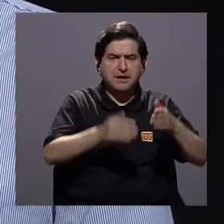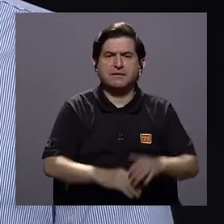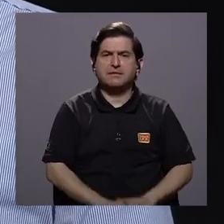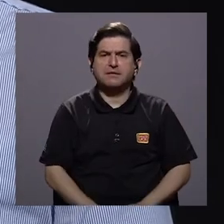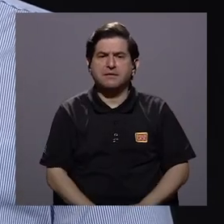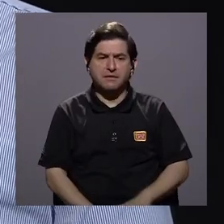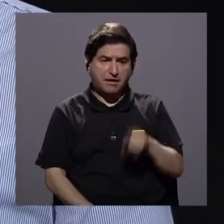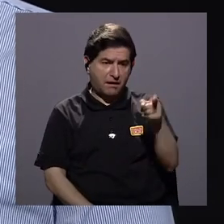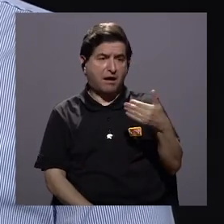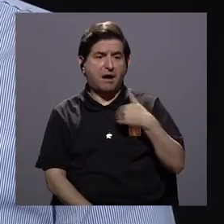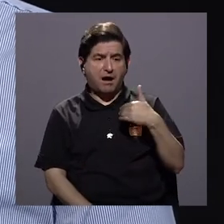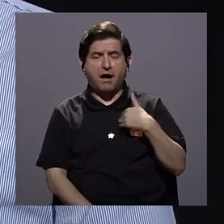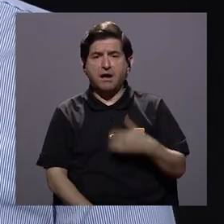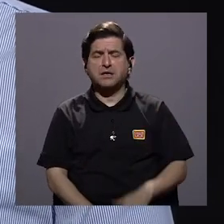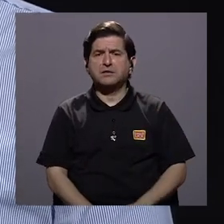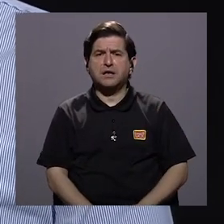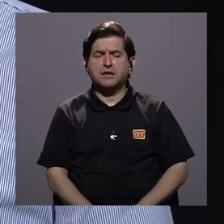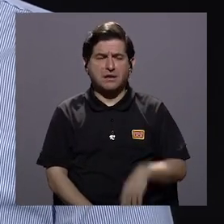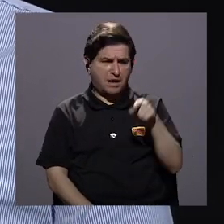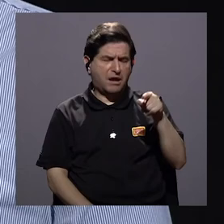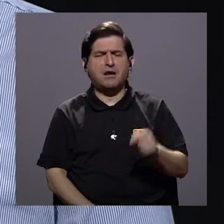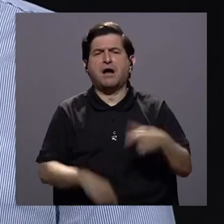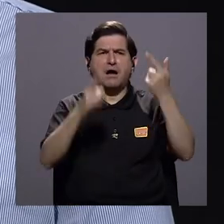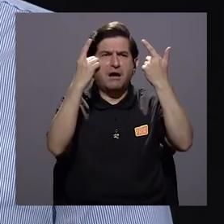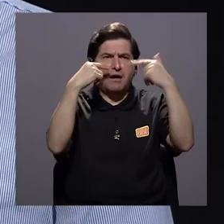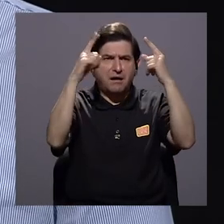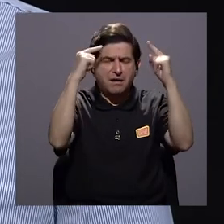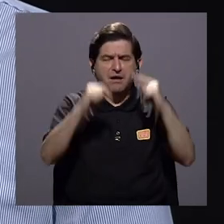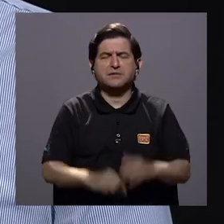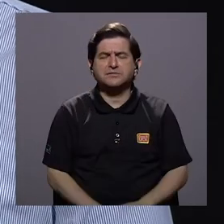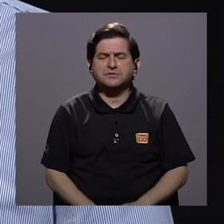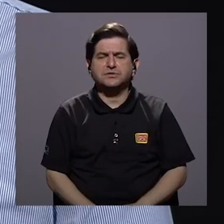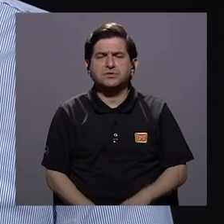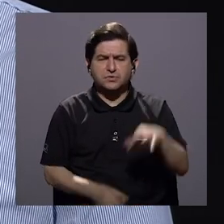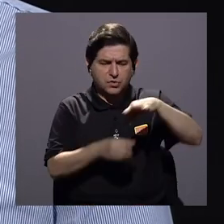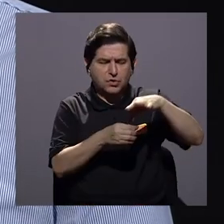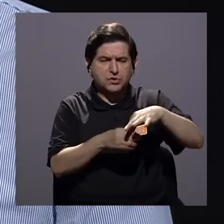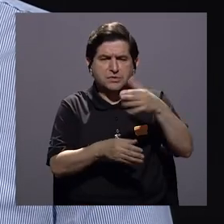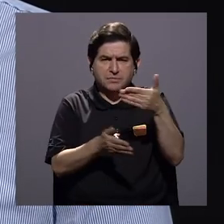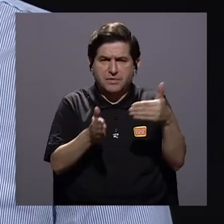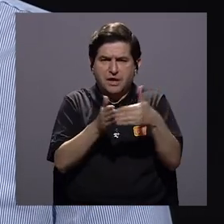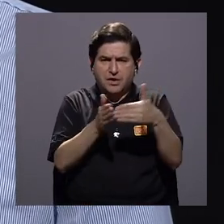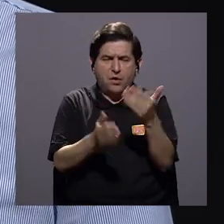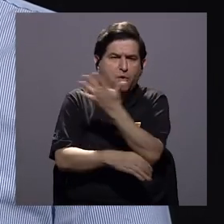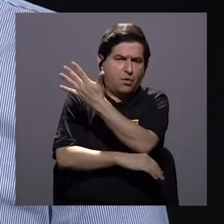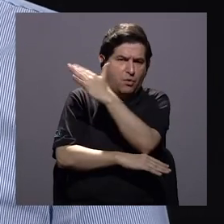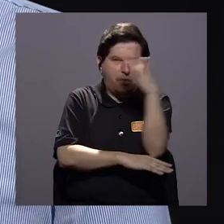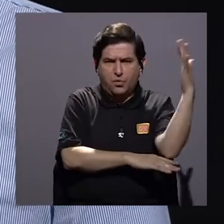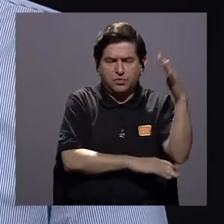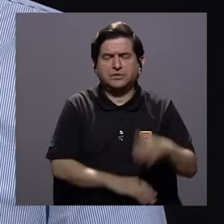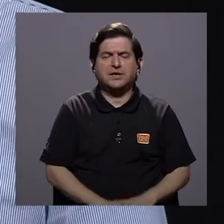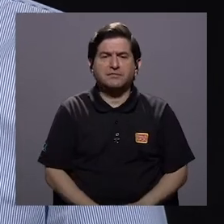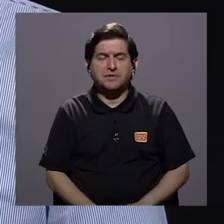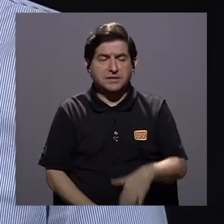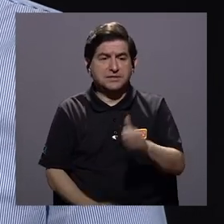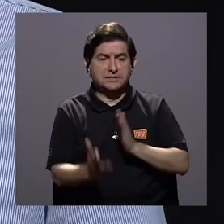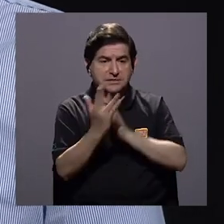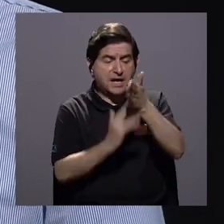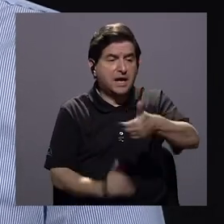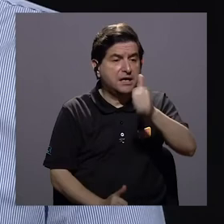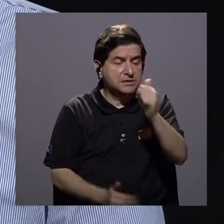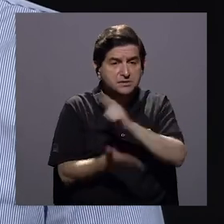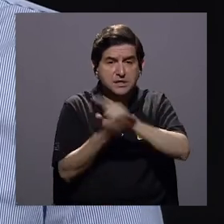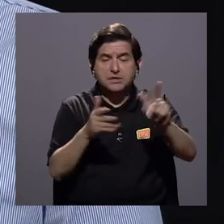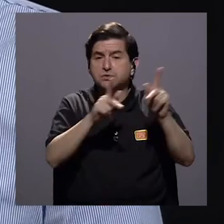logrado tener logros más sólidos, conservación, recuperación de cobertura forestal, por ejemplo, acceso de agua